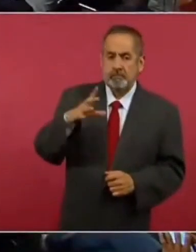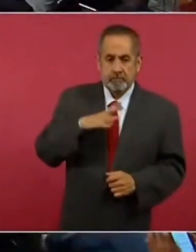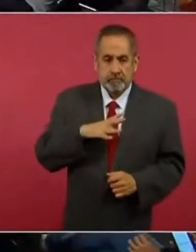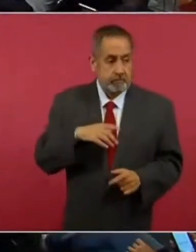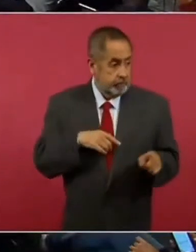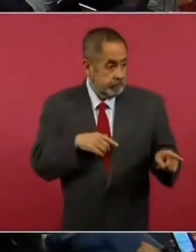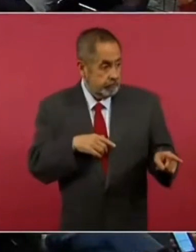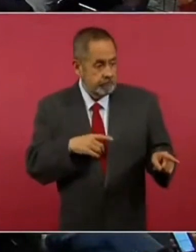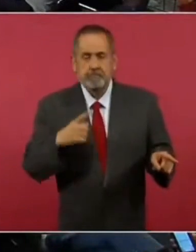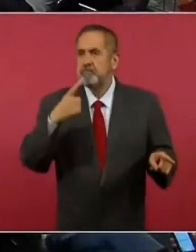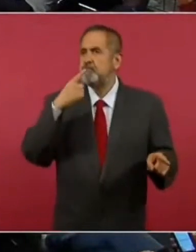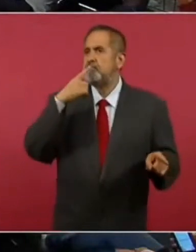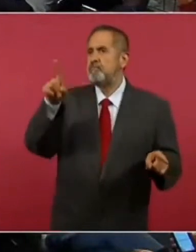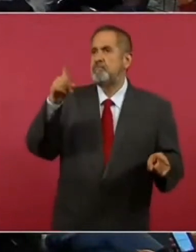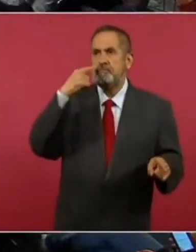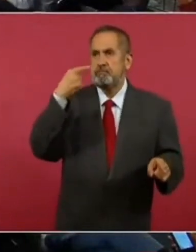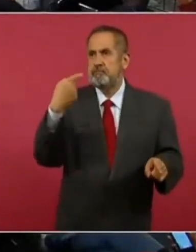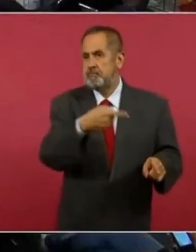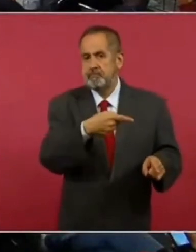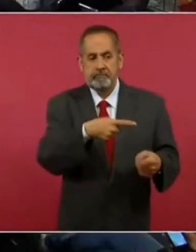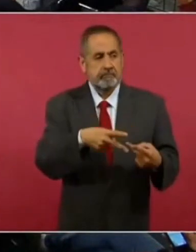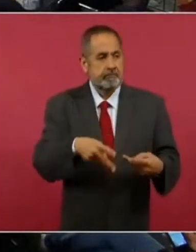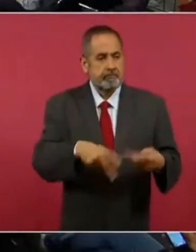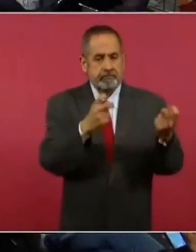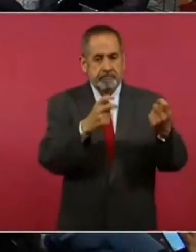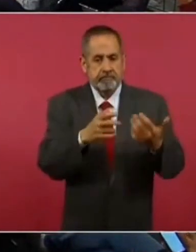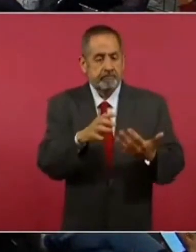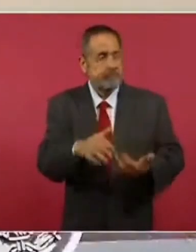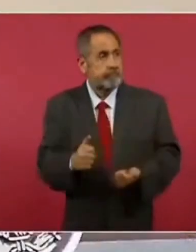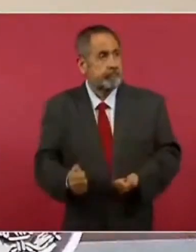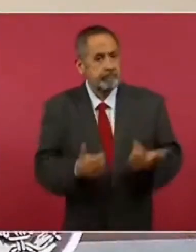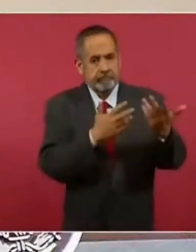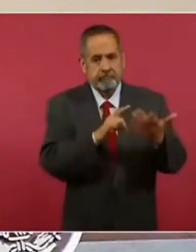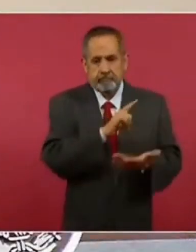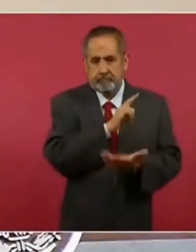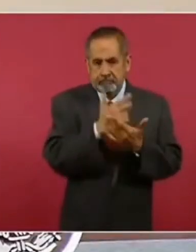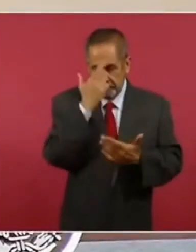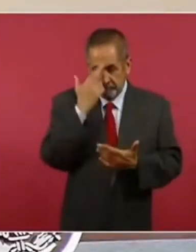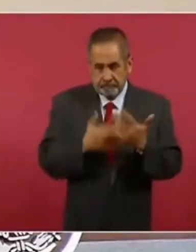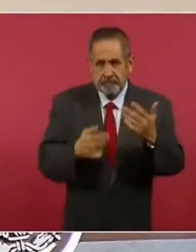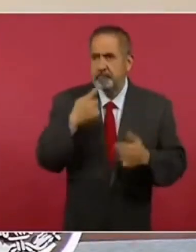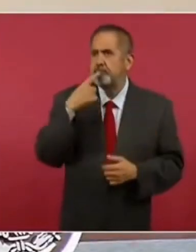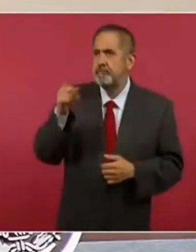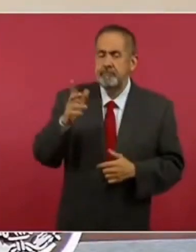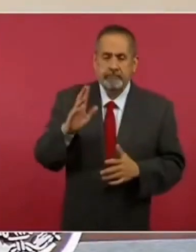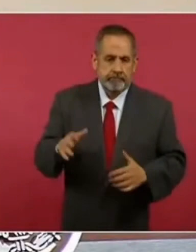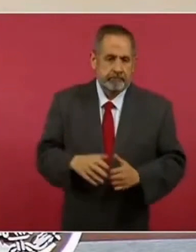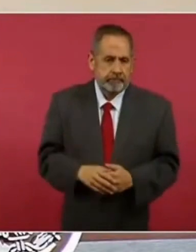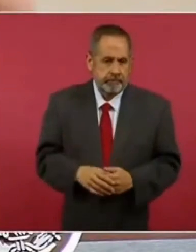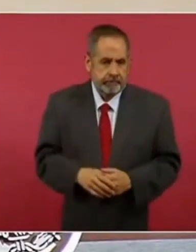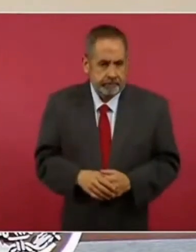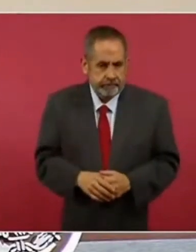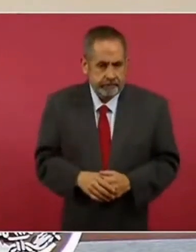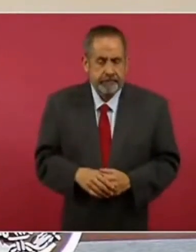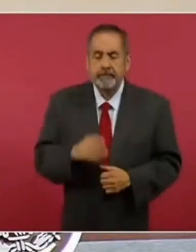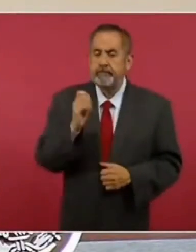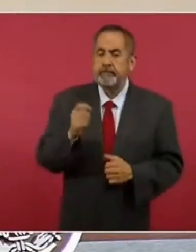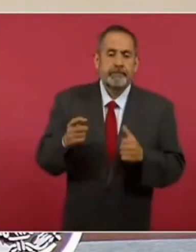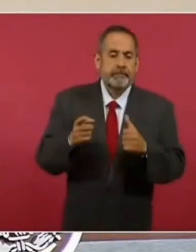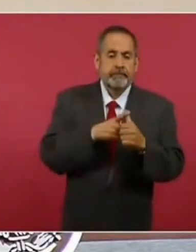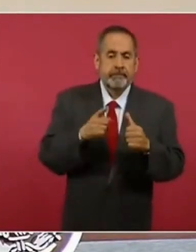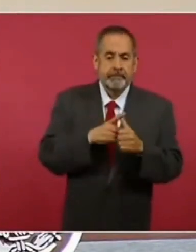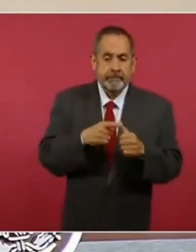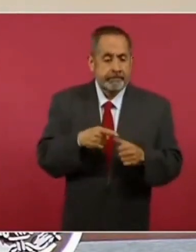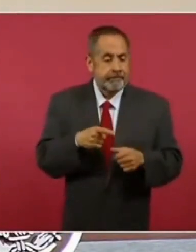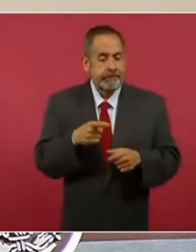conocimiento de saqueos o de tráfico ilícito. Entonces, lo primero que tenemos que hacer es evitar que